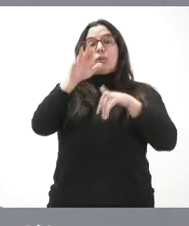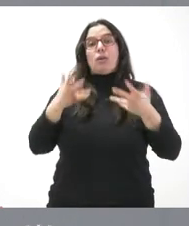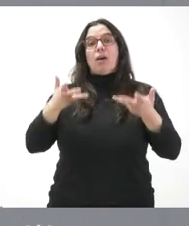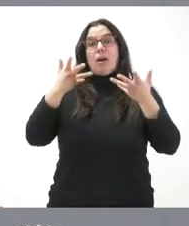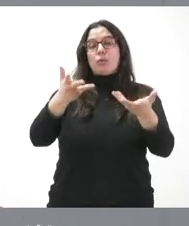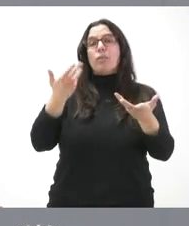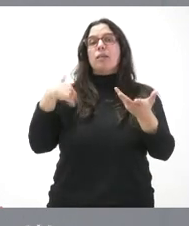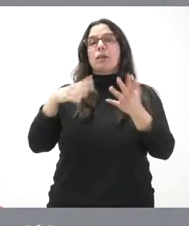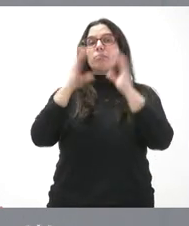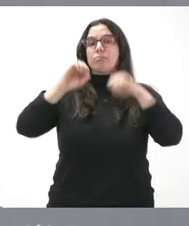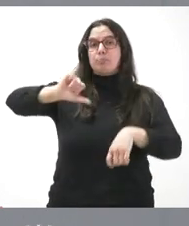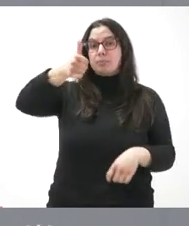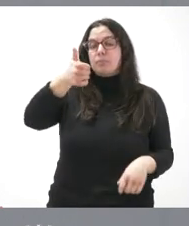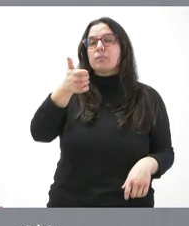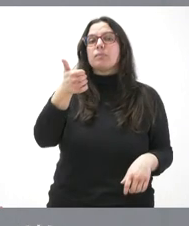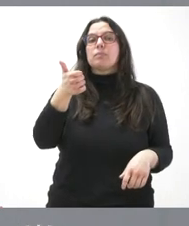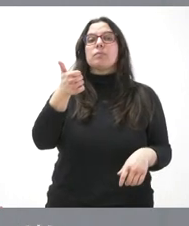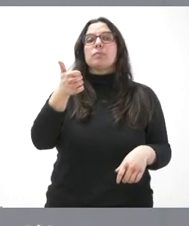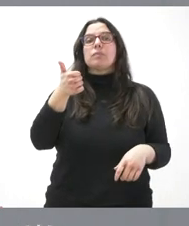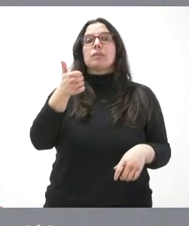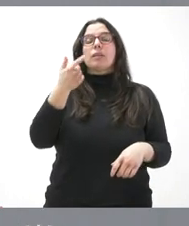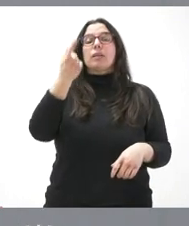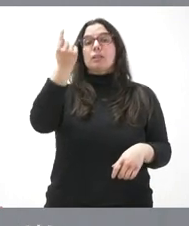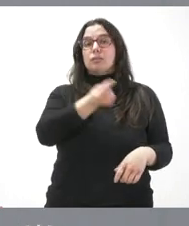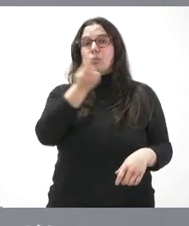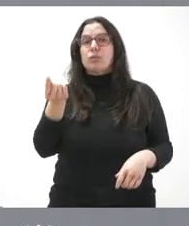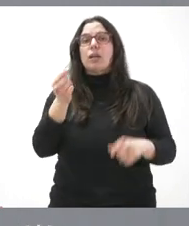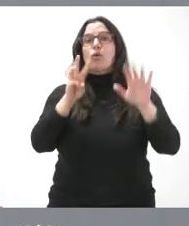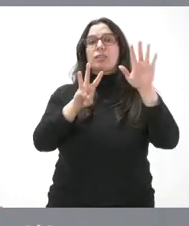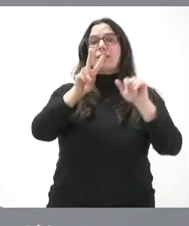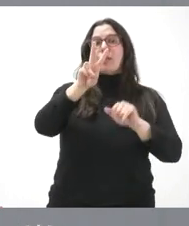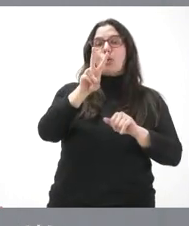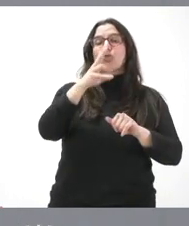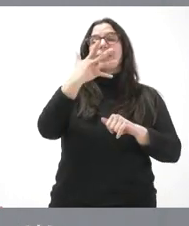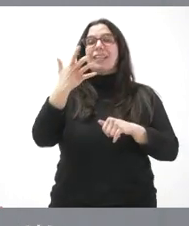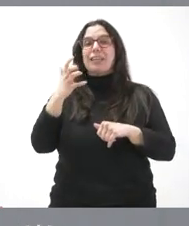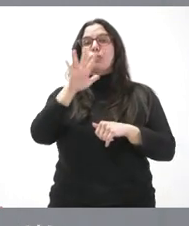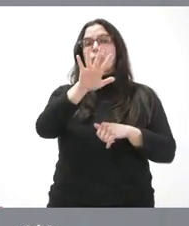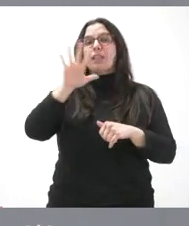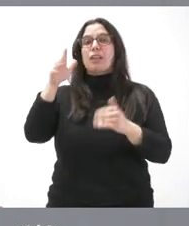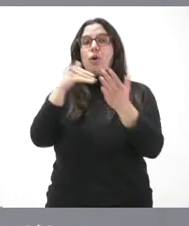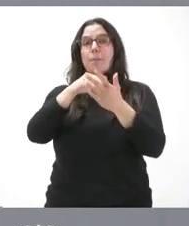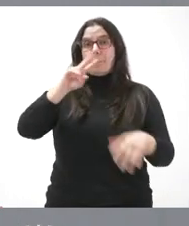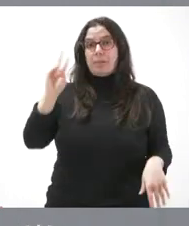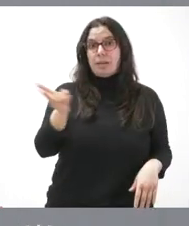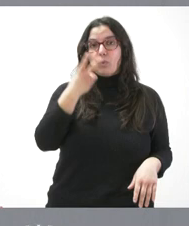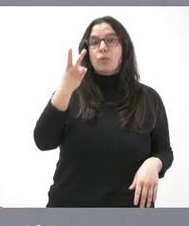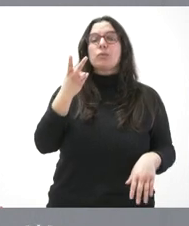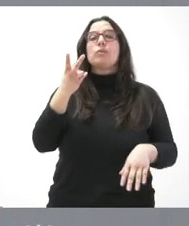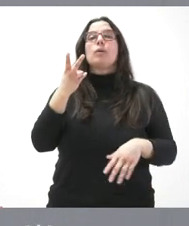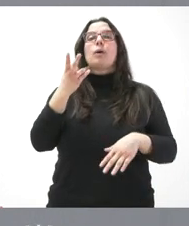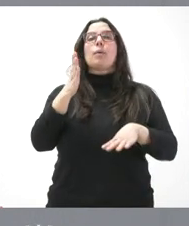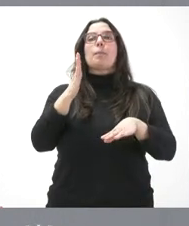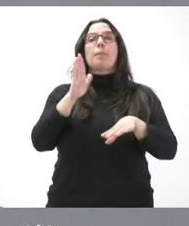y se hace por un importe de 82.555.000 euros para abonar